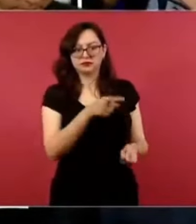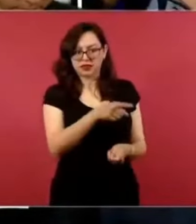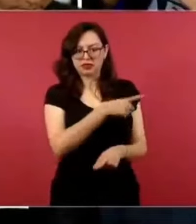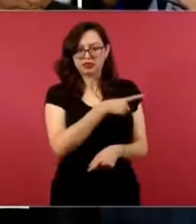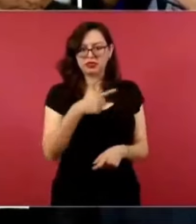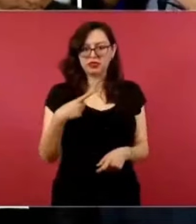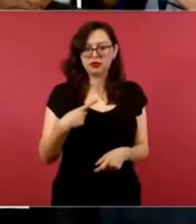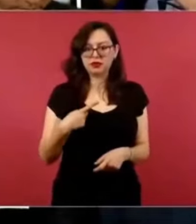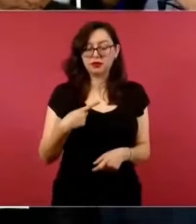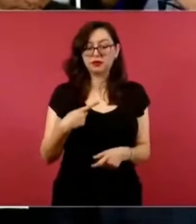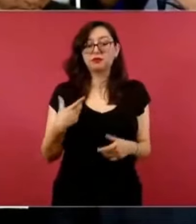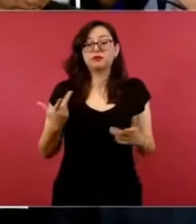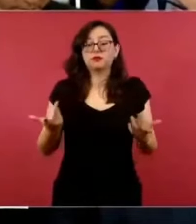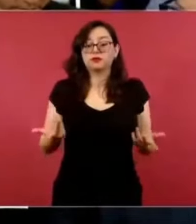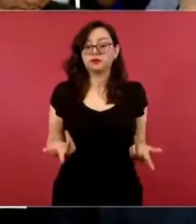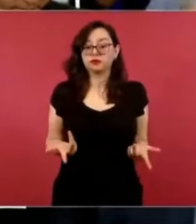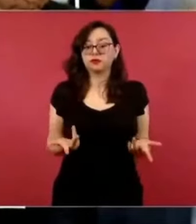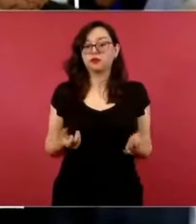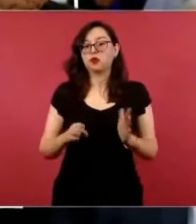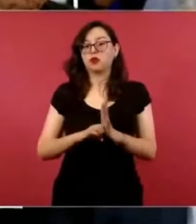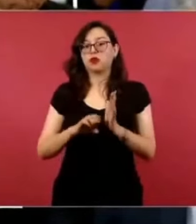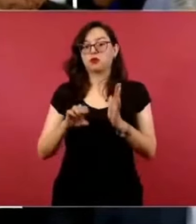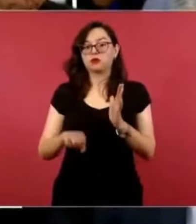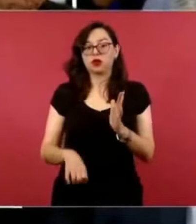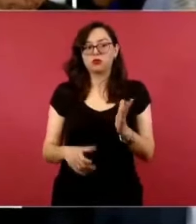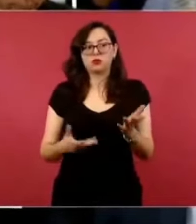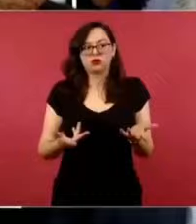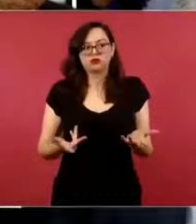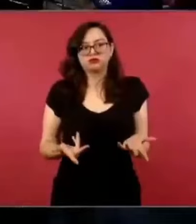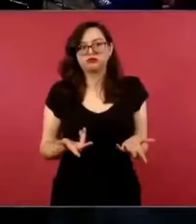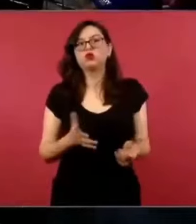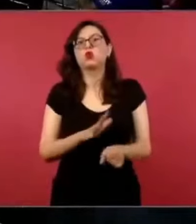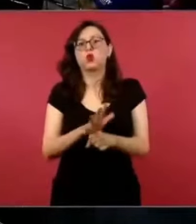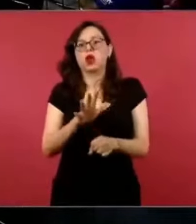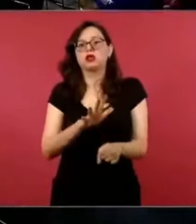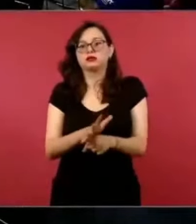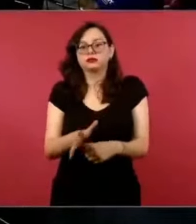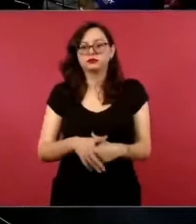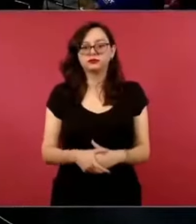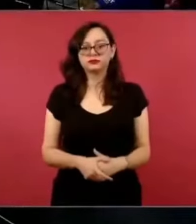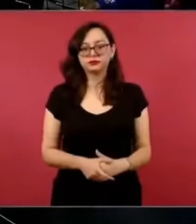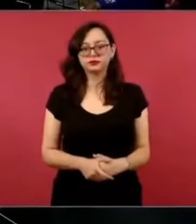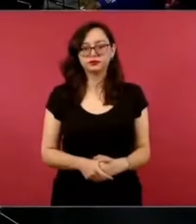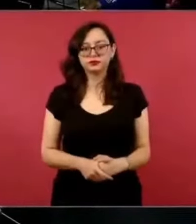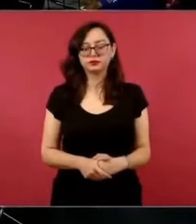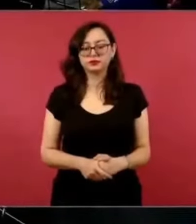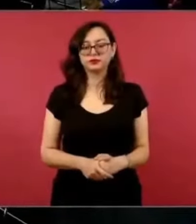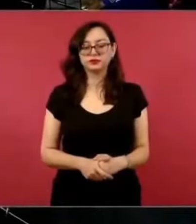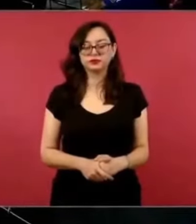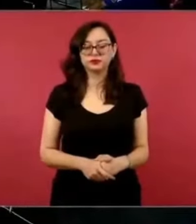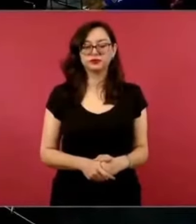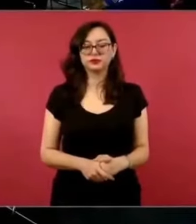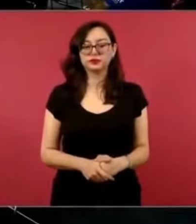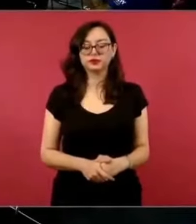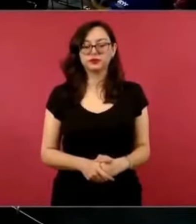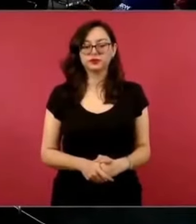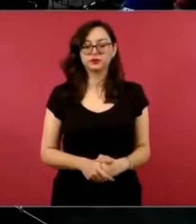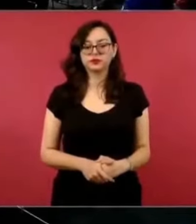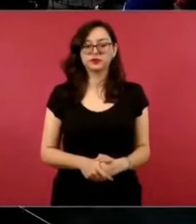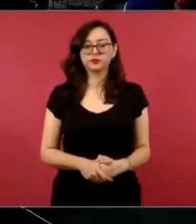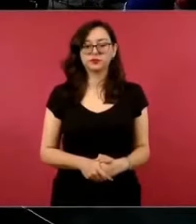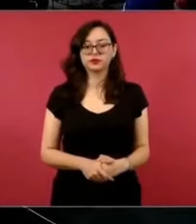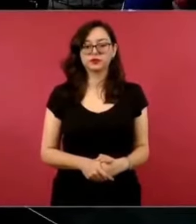Específicamente hacia estos trabajos, ¿cuáles fueron? ¿Cuál fue su plática con ella? Bueno, fue una muy buena